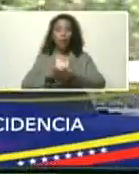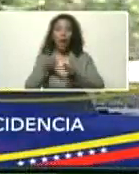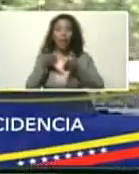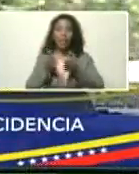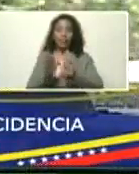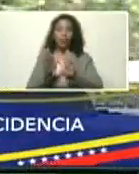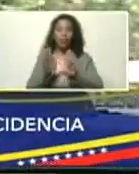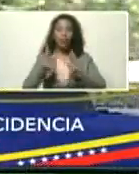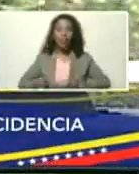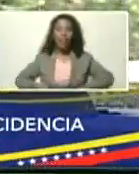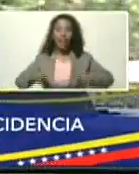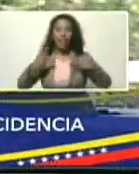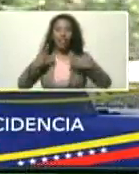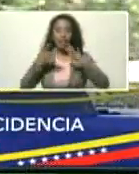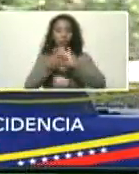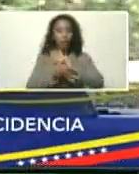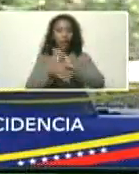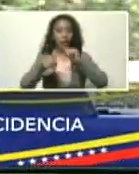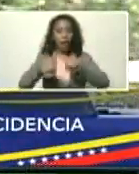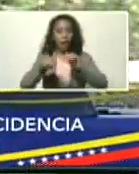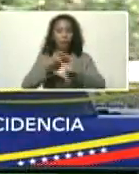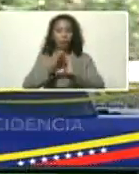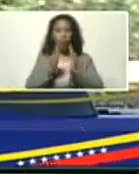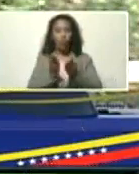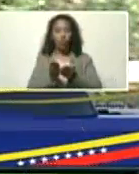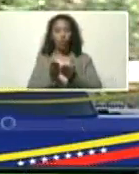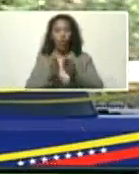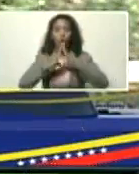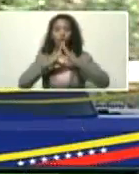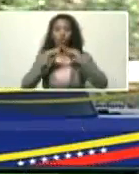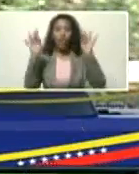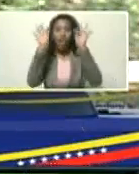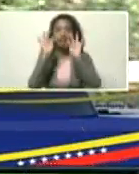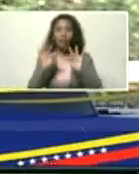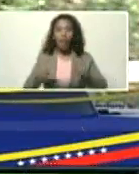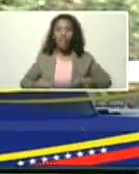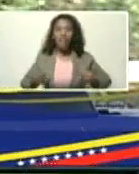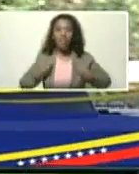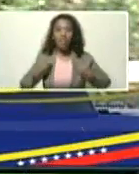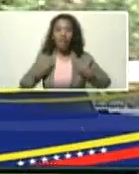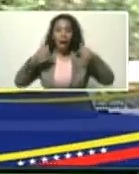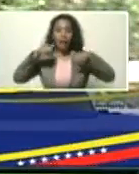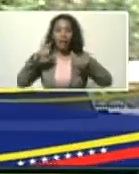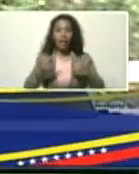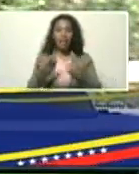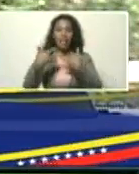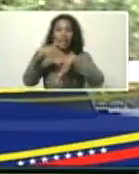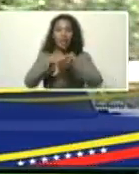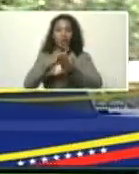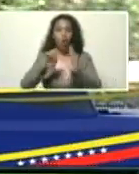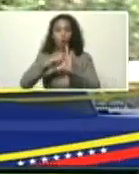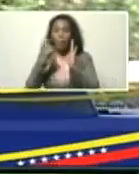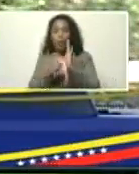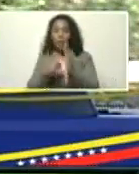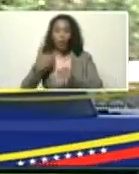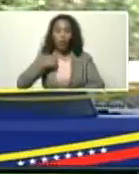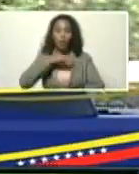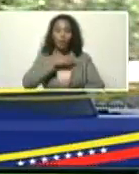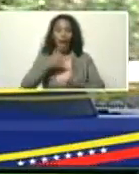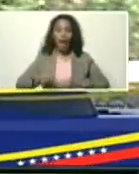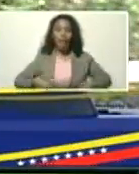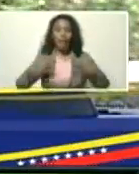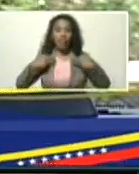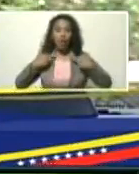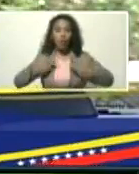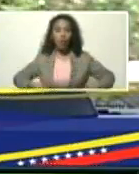de la vida en el planeta, de todas las formas de vida, incluyendo la nuestra, incluyendo la vida